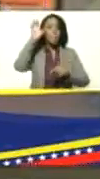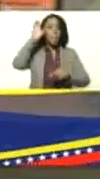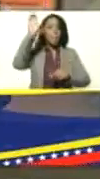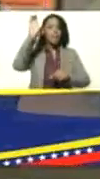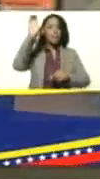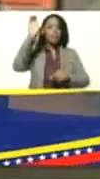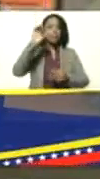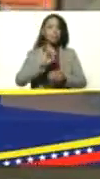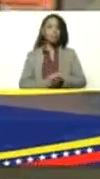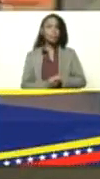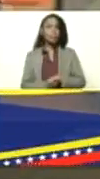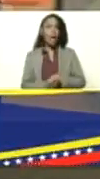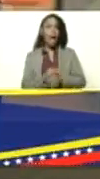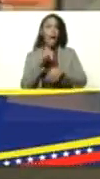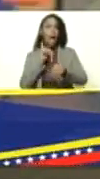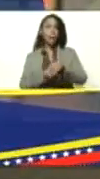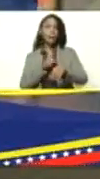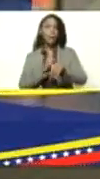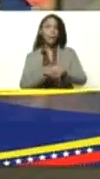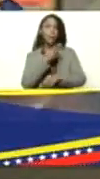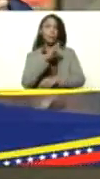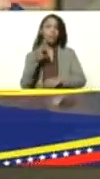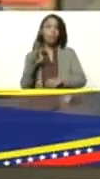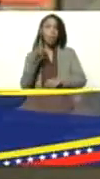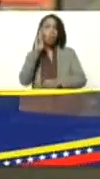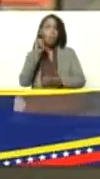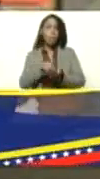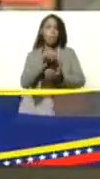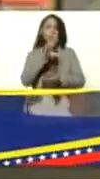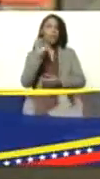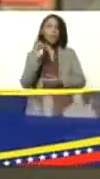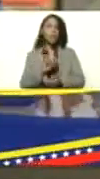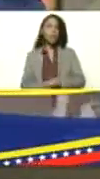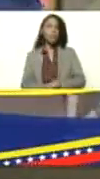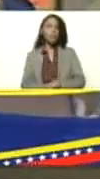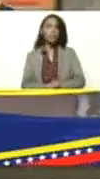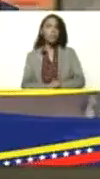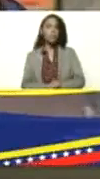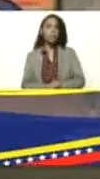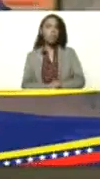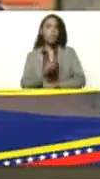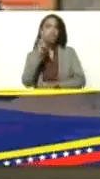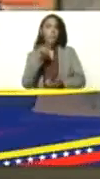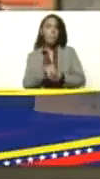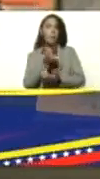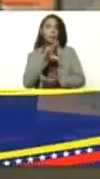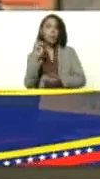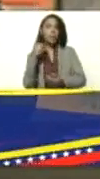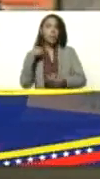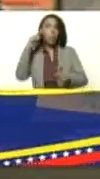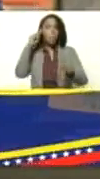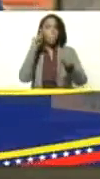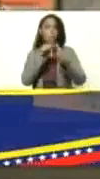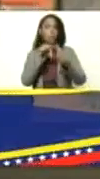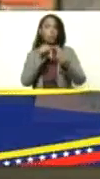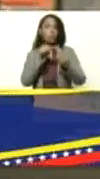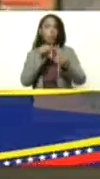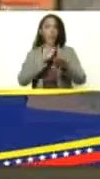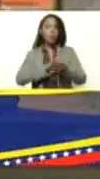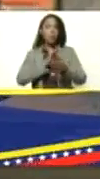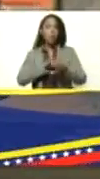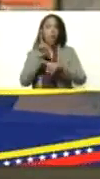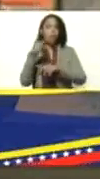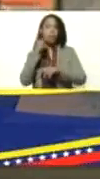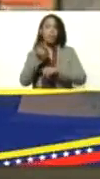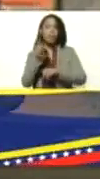en la era bicentenaria en el 2030 2030 fijo el objetivo y por eso lancé